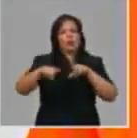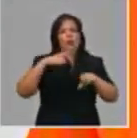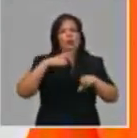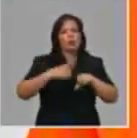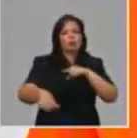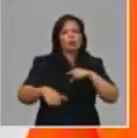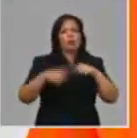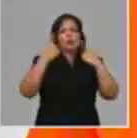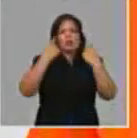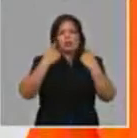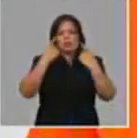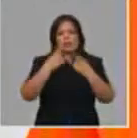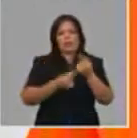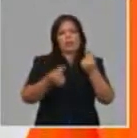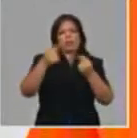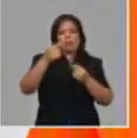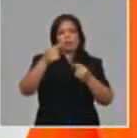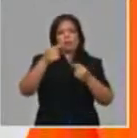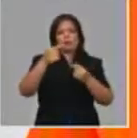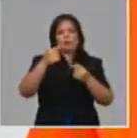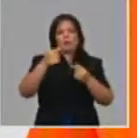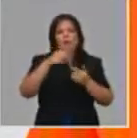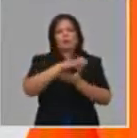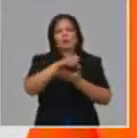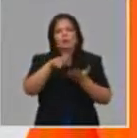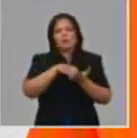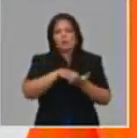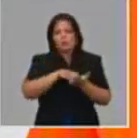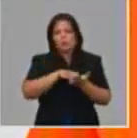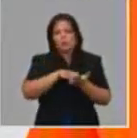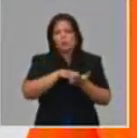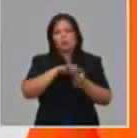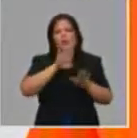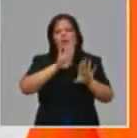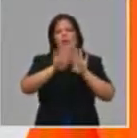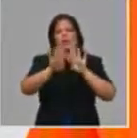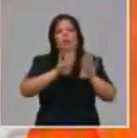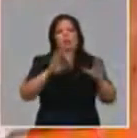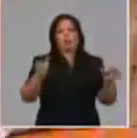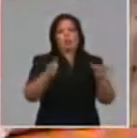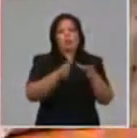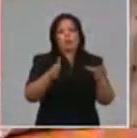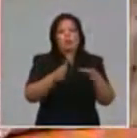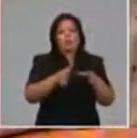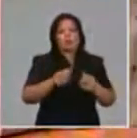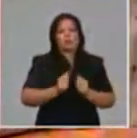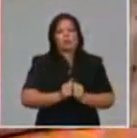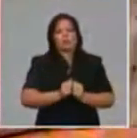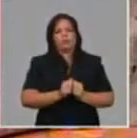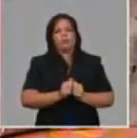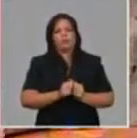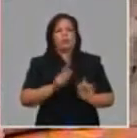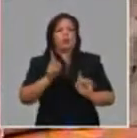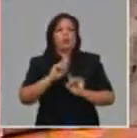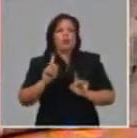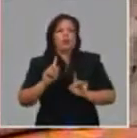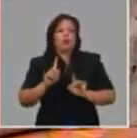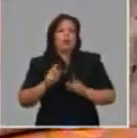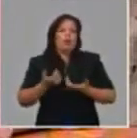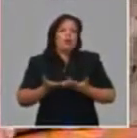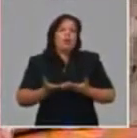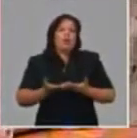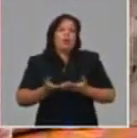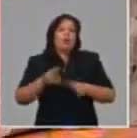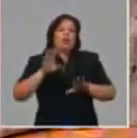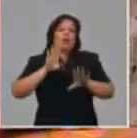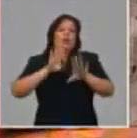necesidad en toda la red minorista. No solo en el comercio minorista, o sea, no solo en la red de mercados ideales, no